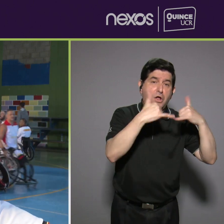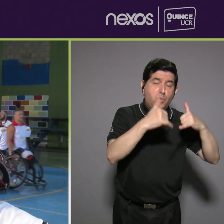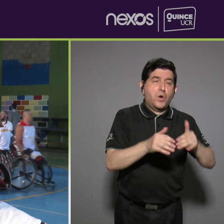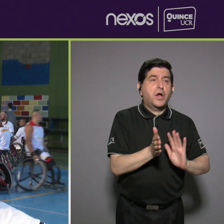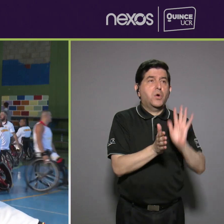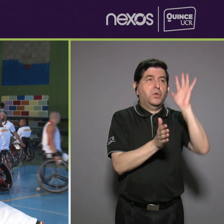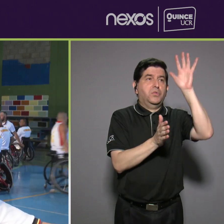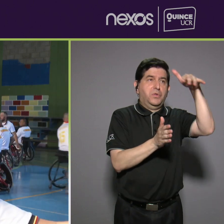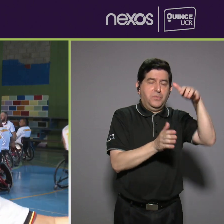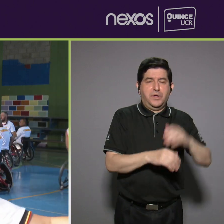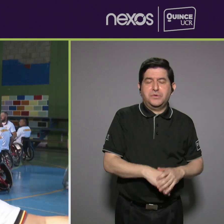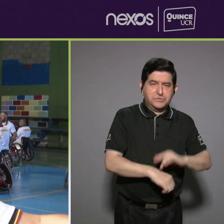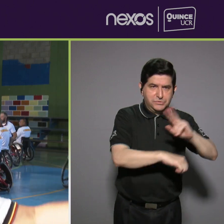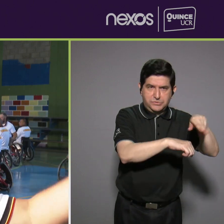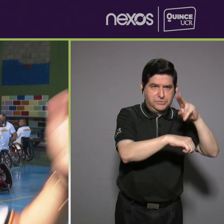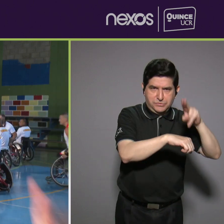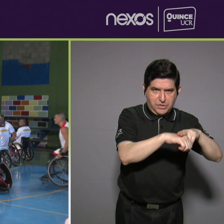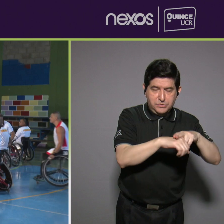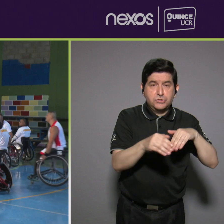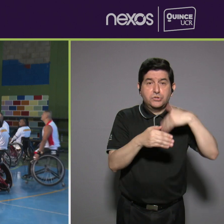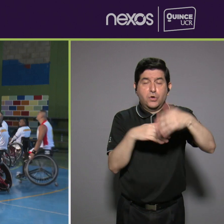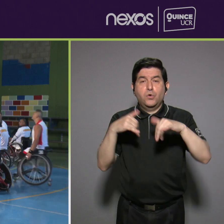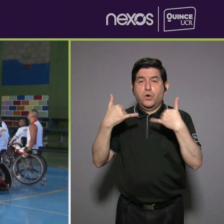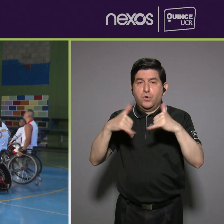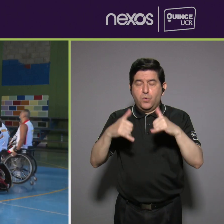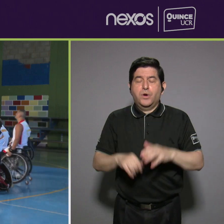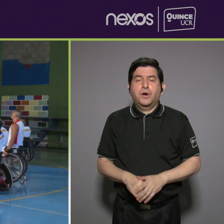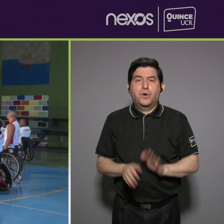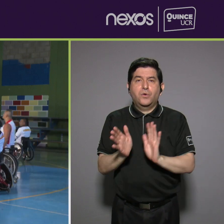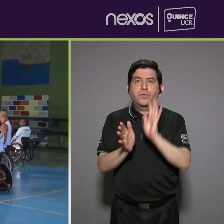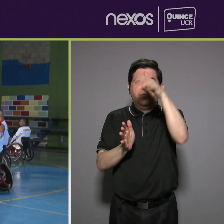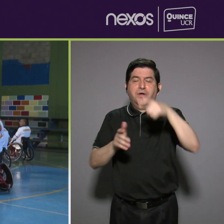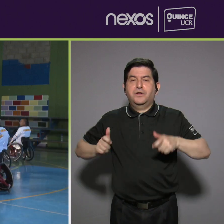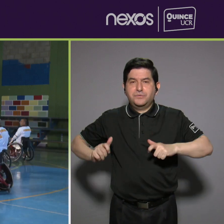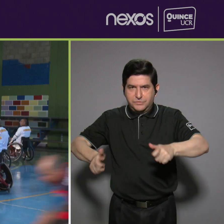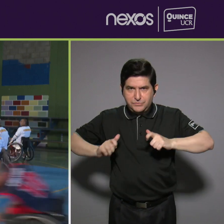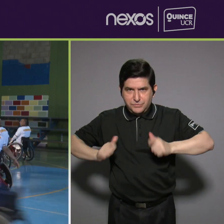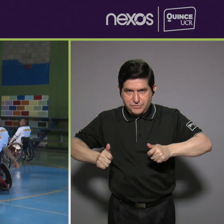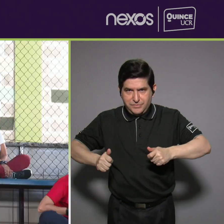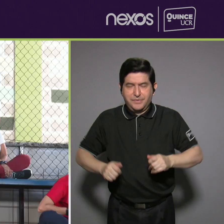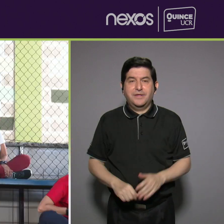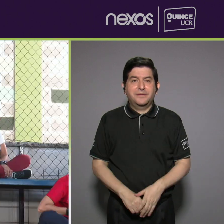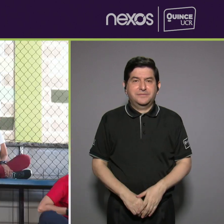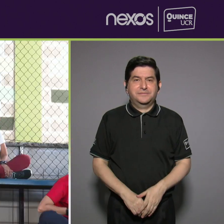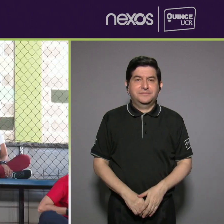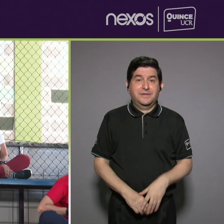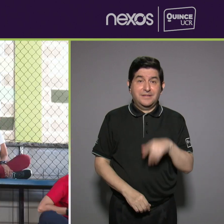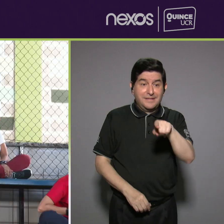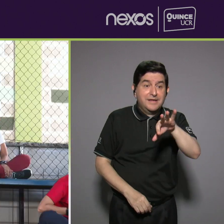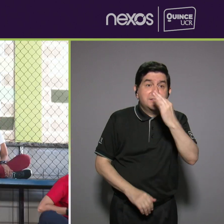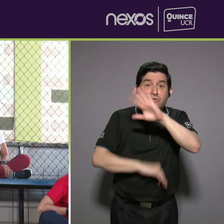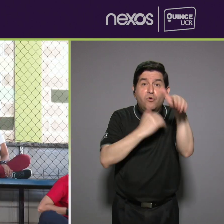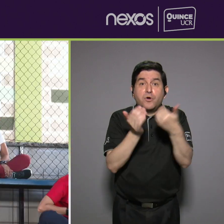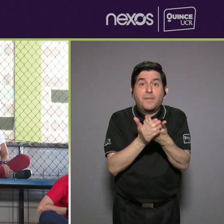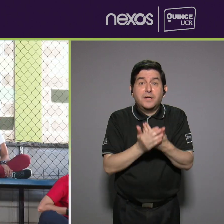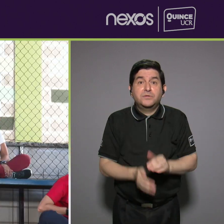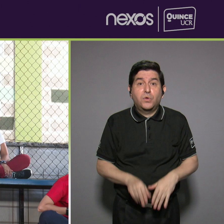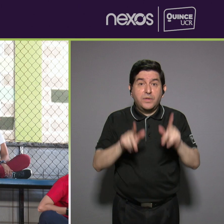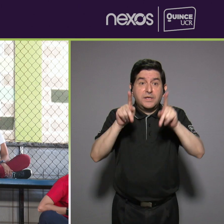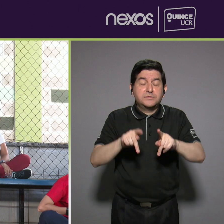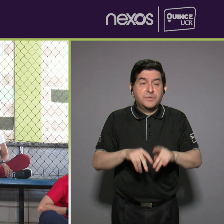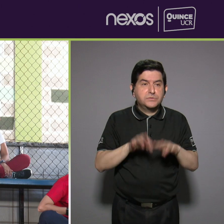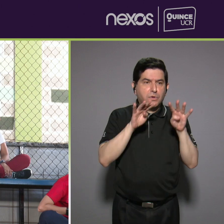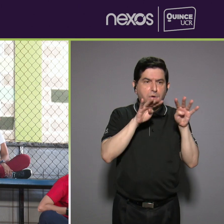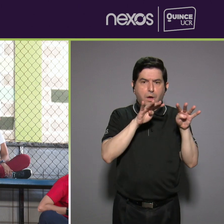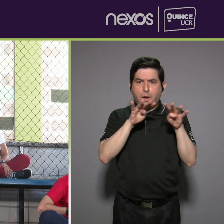baloncesto convencional y un partido de baloncesto en silla de ruedas para que todos los chicos y la gente